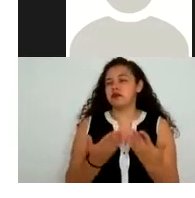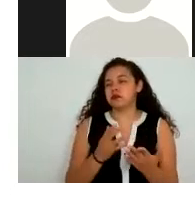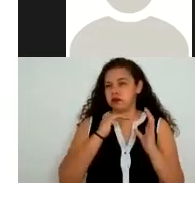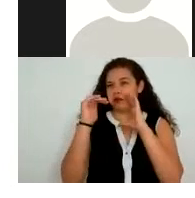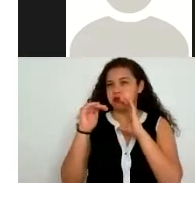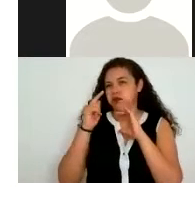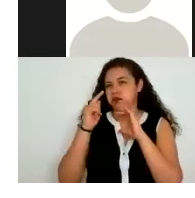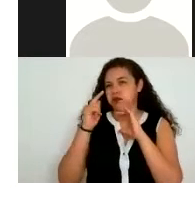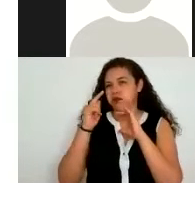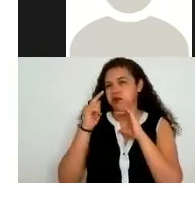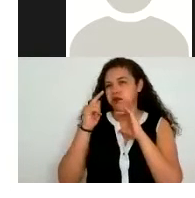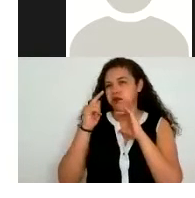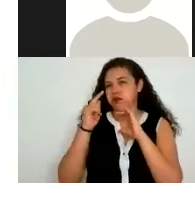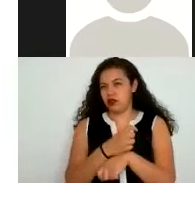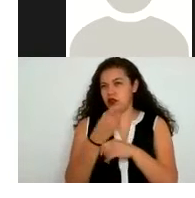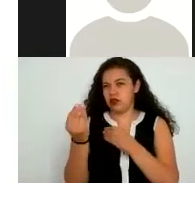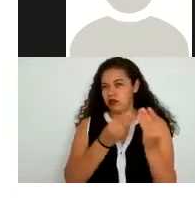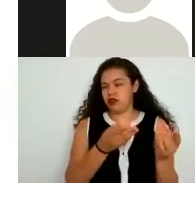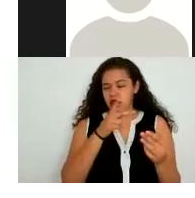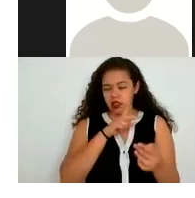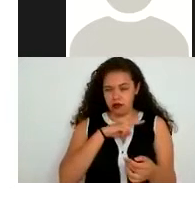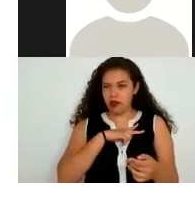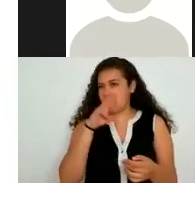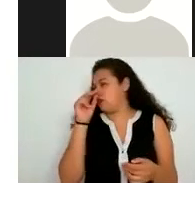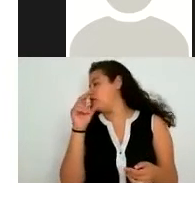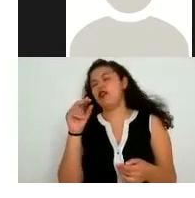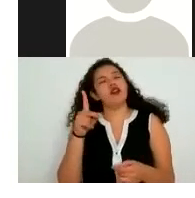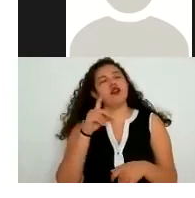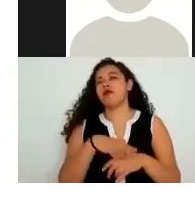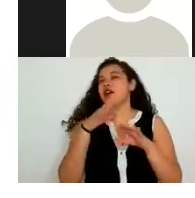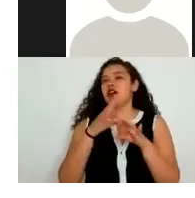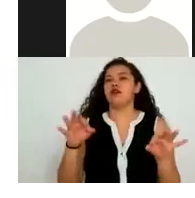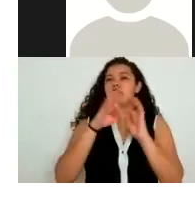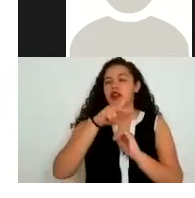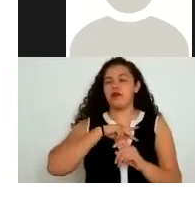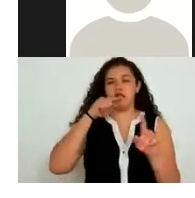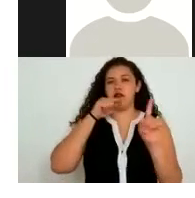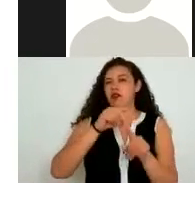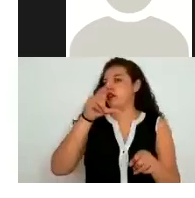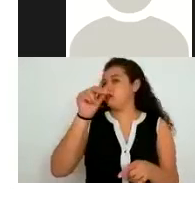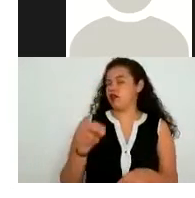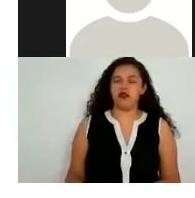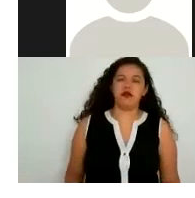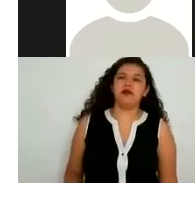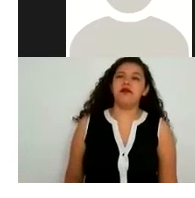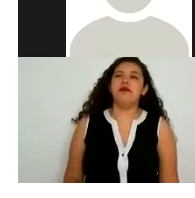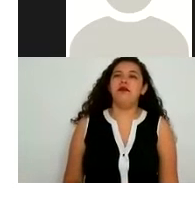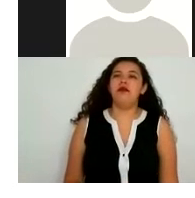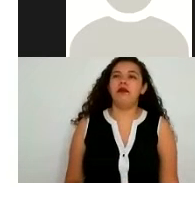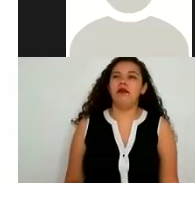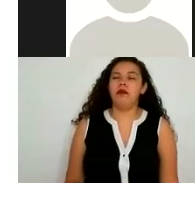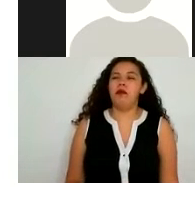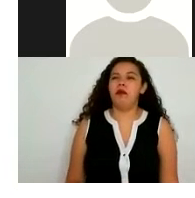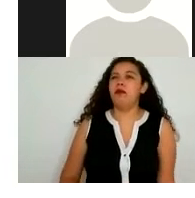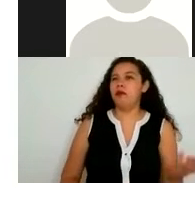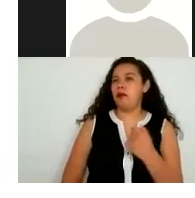secundaria no es mi objeto principal o no es mi finalidad principal pero si puede o cual yuba ¿no?